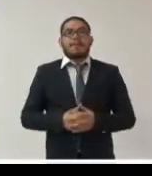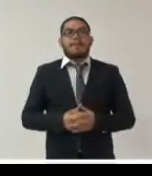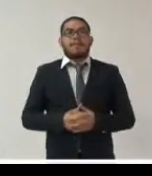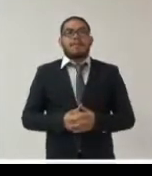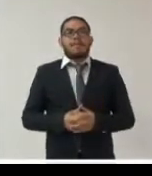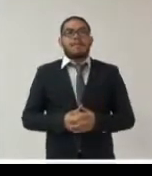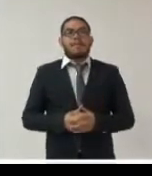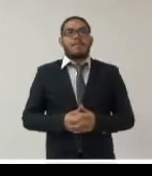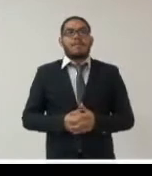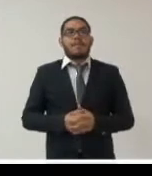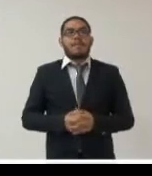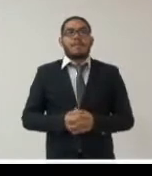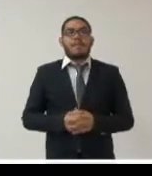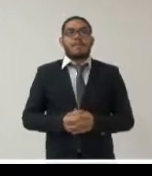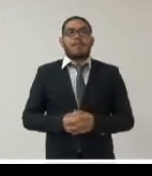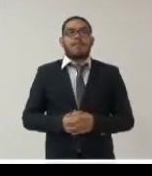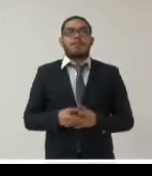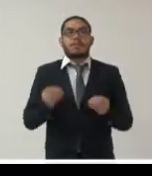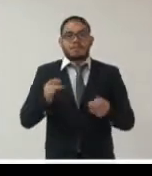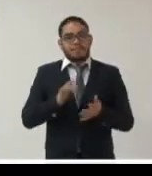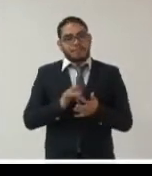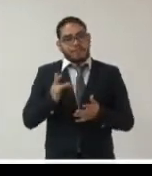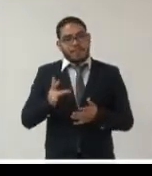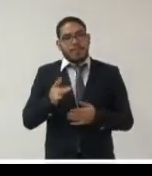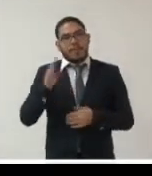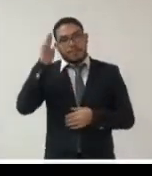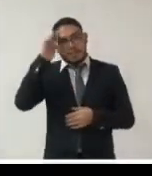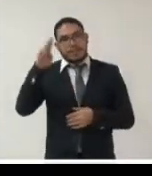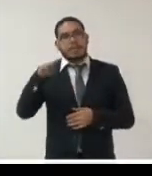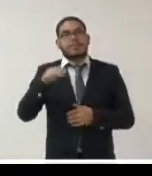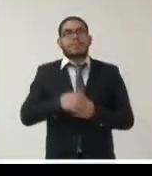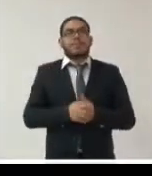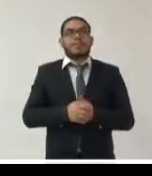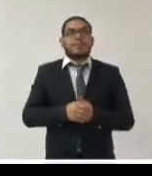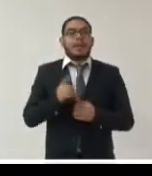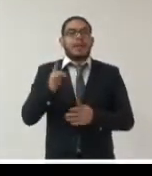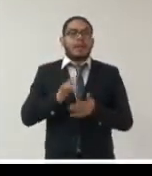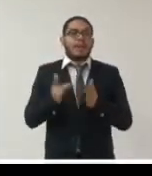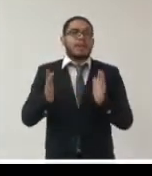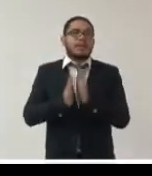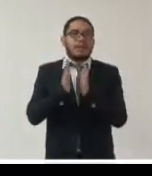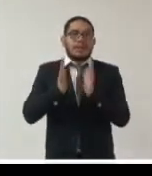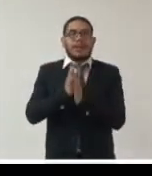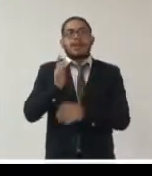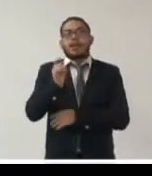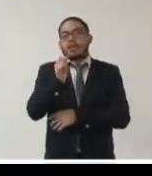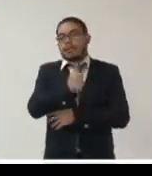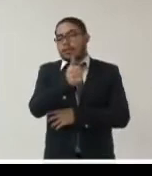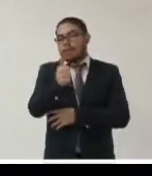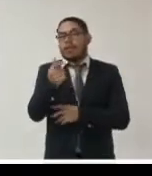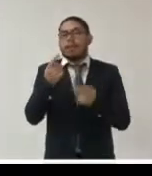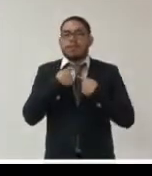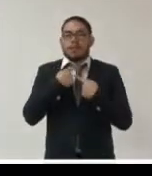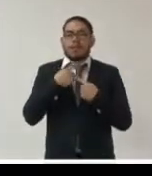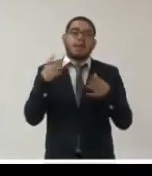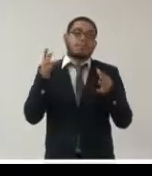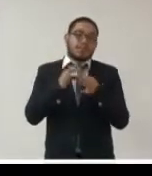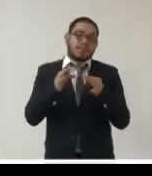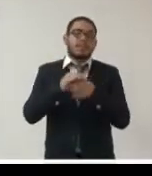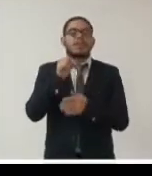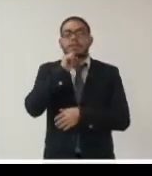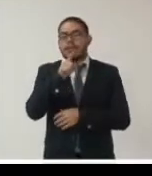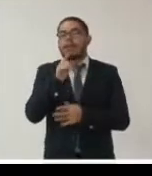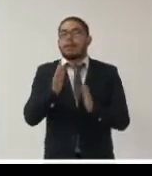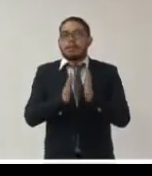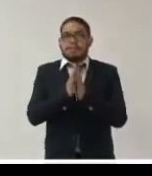muchas gracias maestra agradezco mucho su participación y a los ponentes sus valiosas participaciones en ese sentido